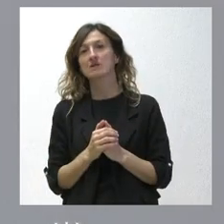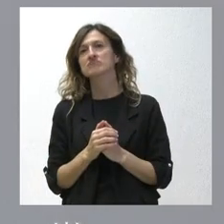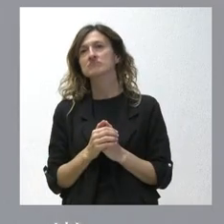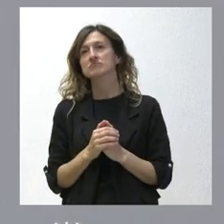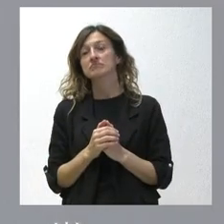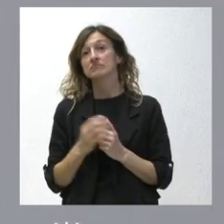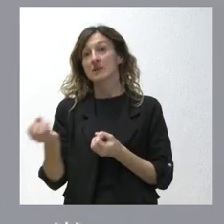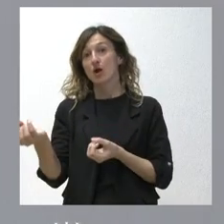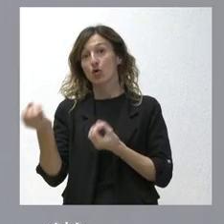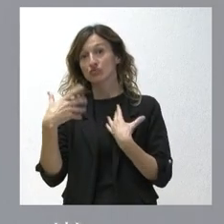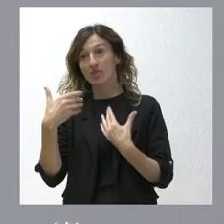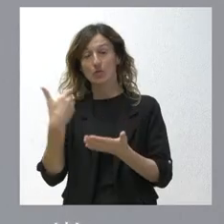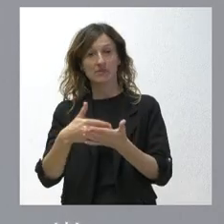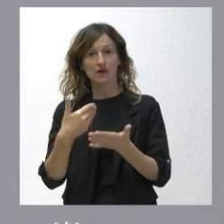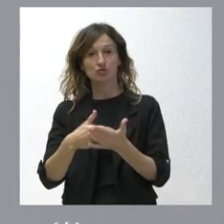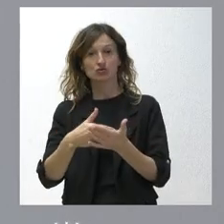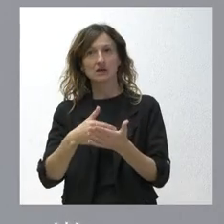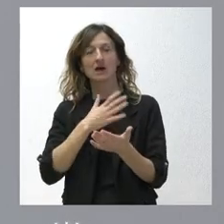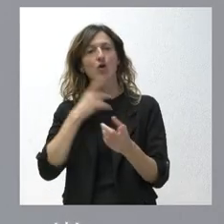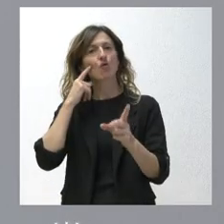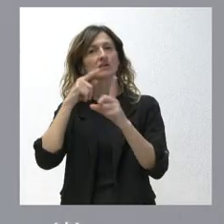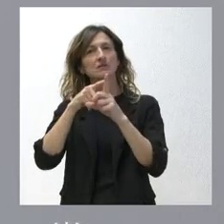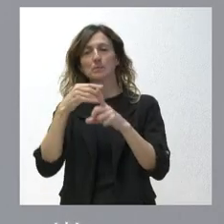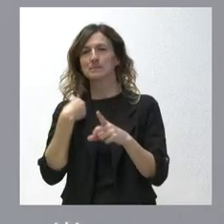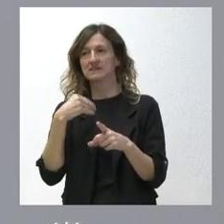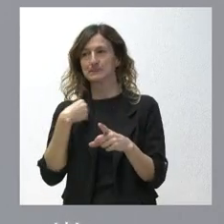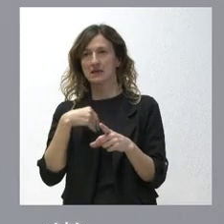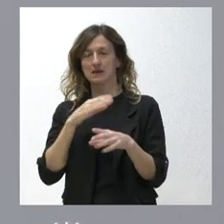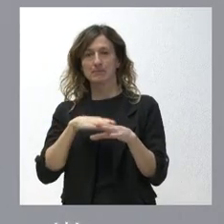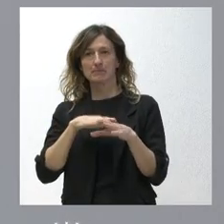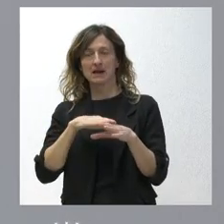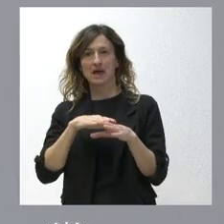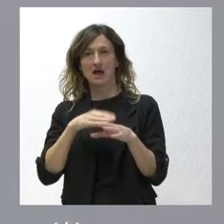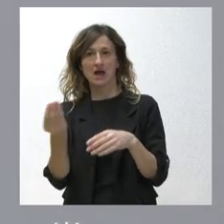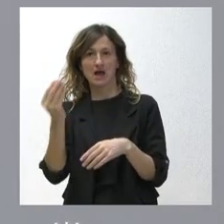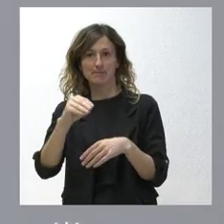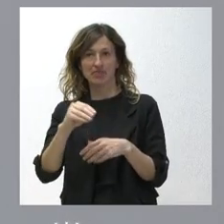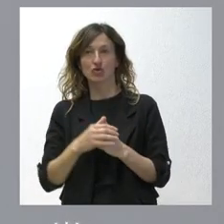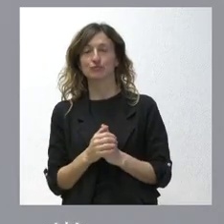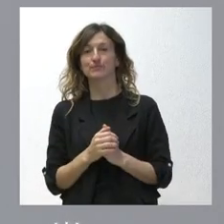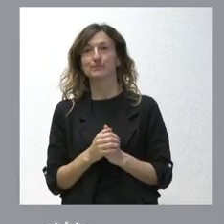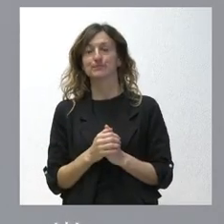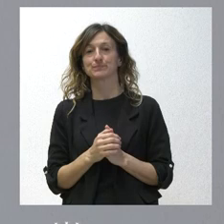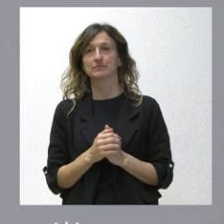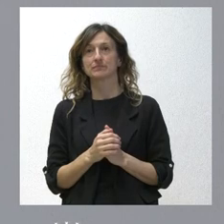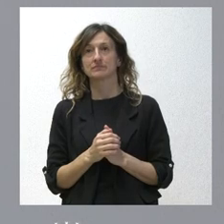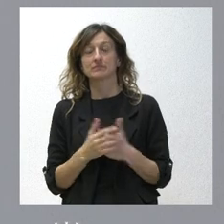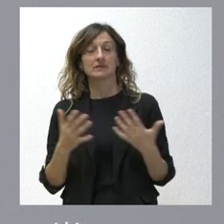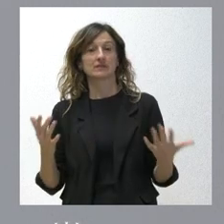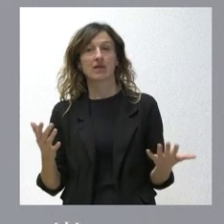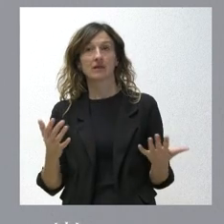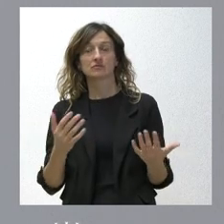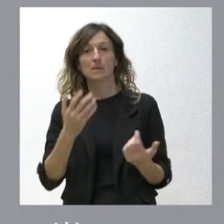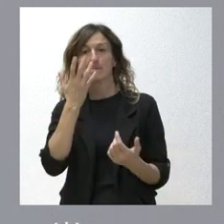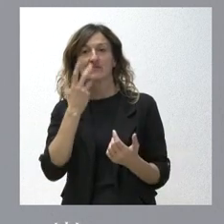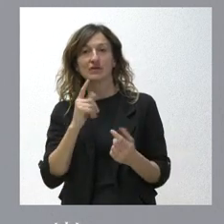por lo que han comentado, que su intención sigue siendo la misma para esta ampliación. En todo caso, como les digo, es preferible que sean